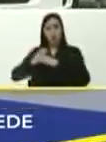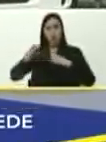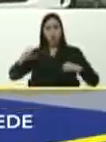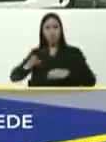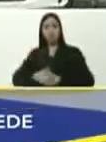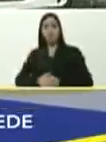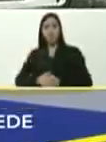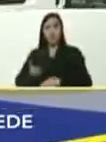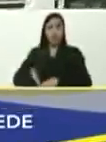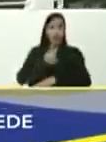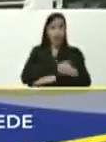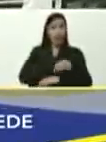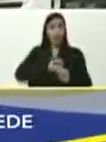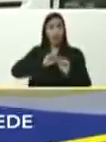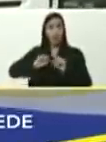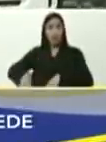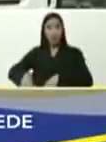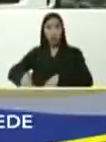habían sido abandonadas,